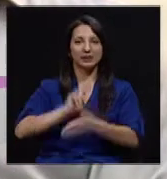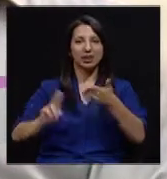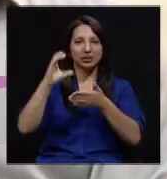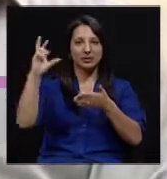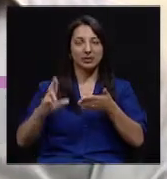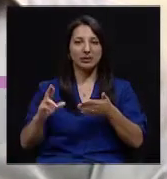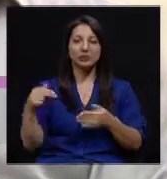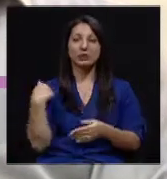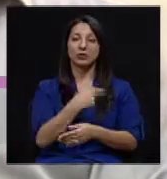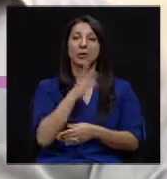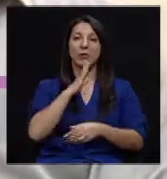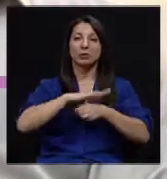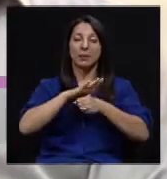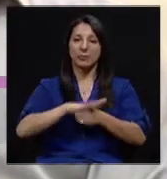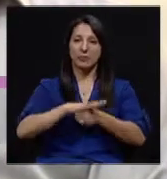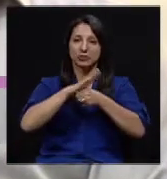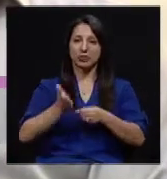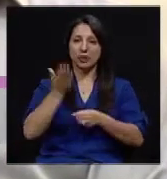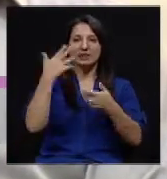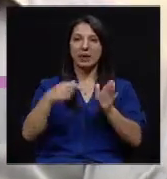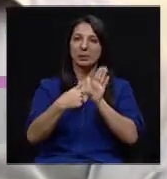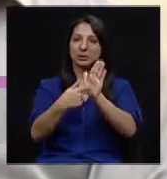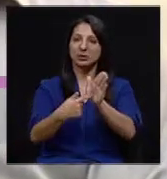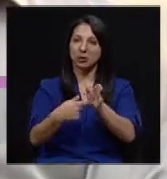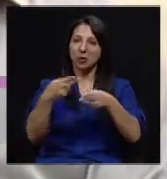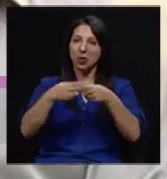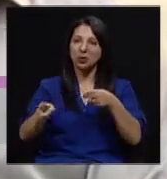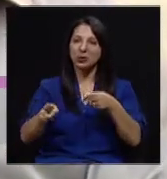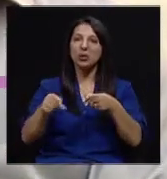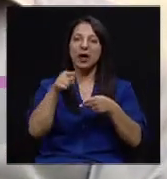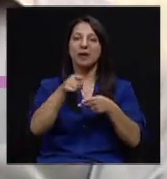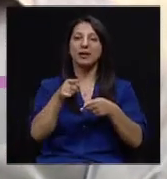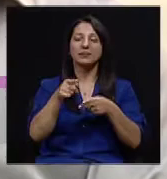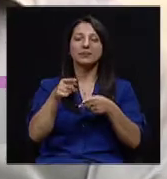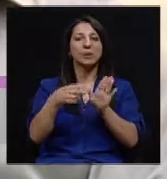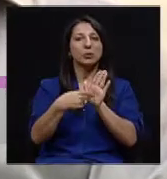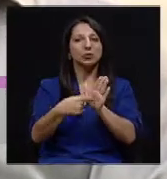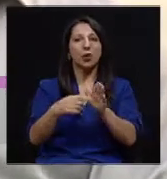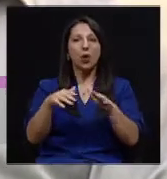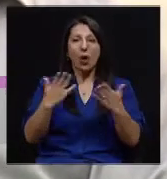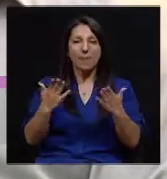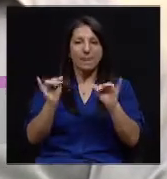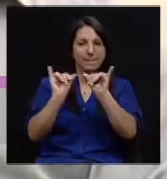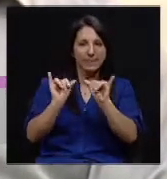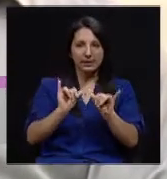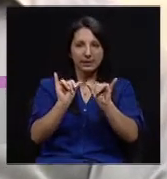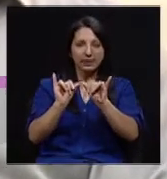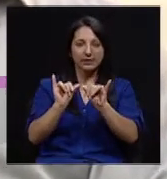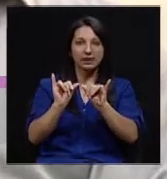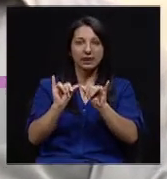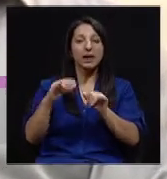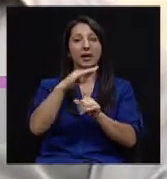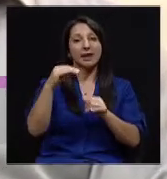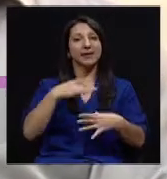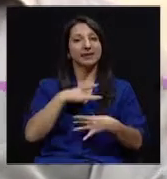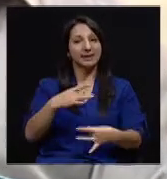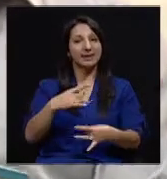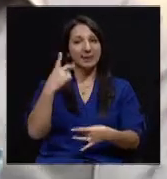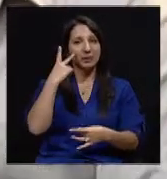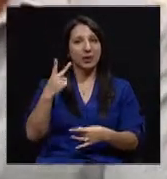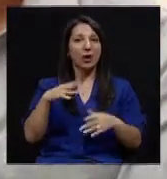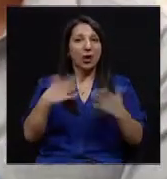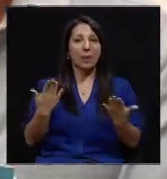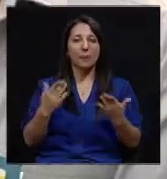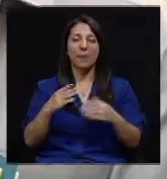hipertensión. Se ha presentado una cápsula en la que se ha demostrado cómo medirla y es interesante ver cómo